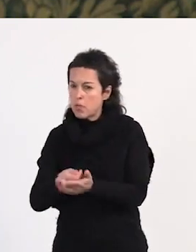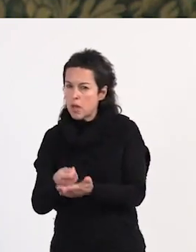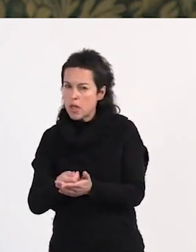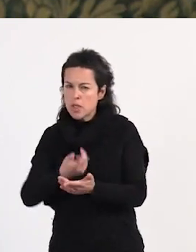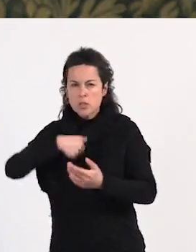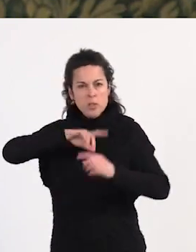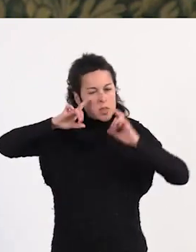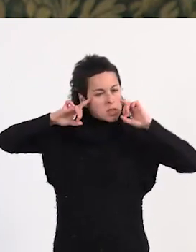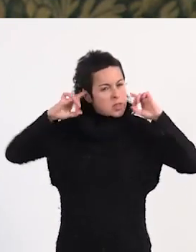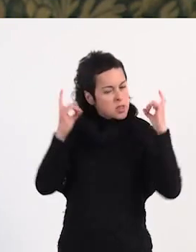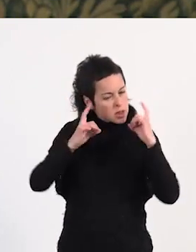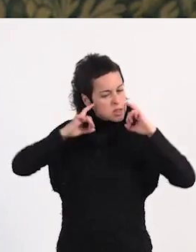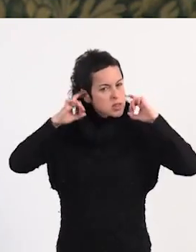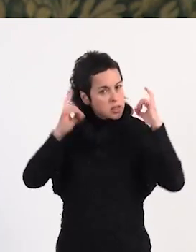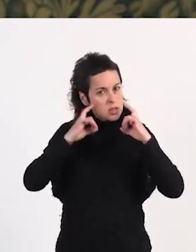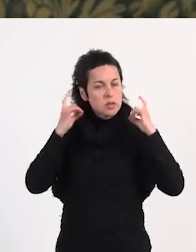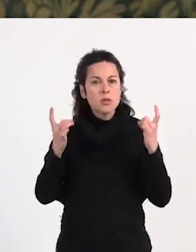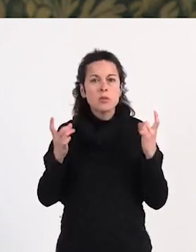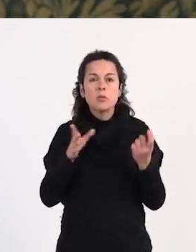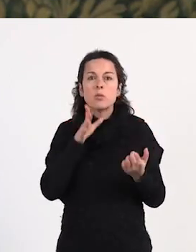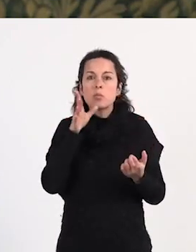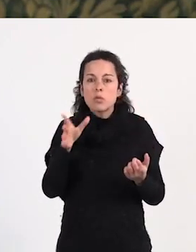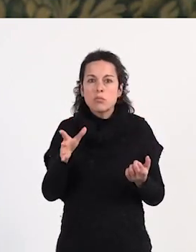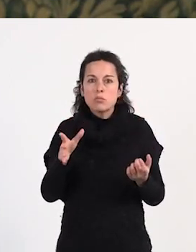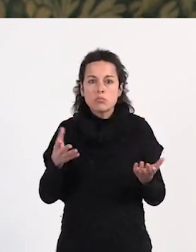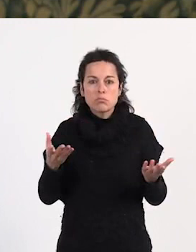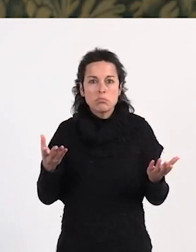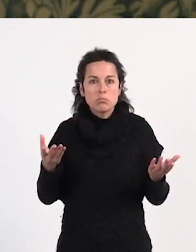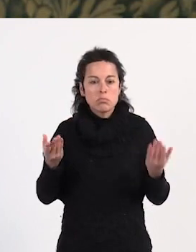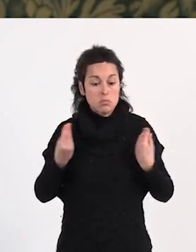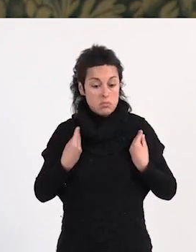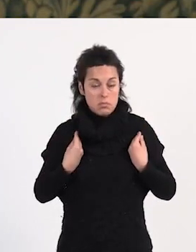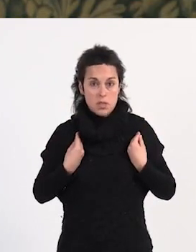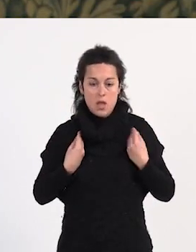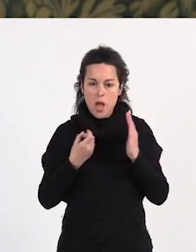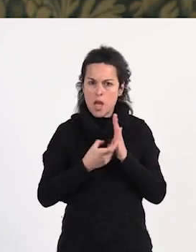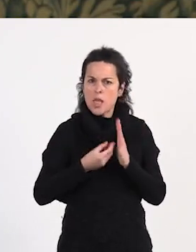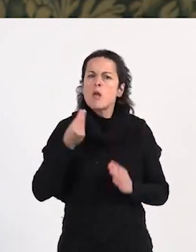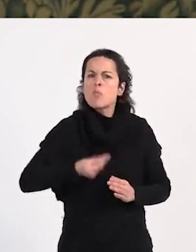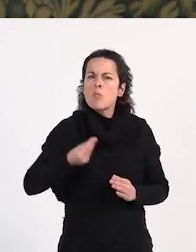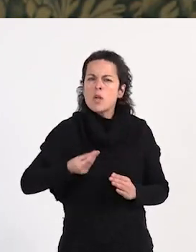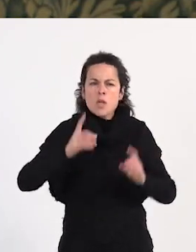nuestro sacrificio. ¿Quién no hace sacrificios para tener una buena calidad de vida?